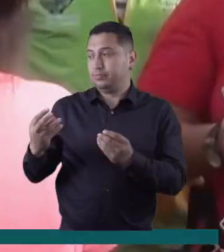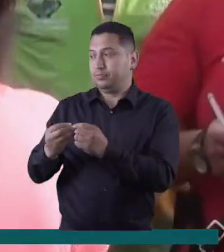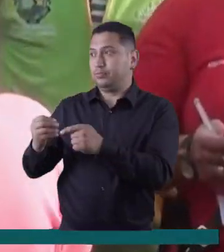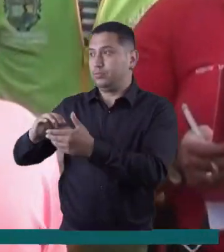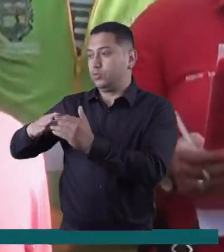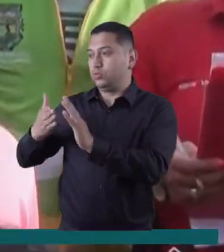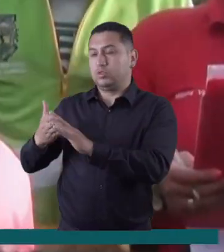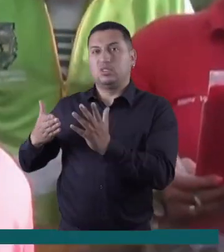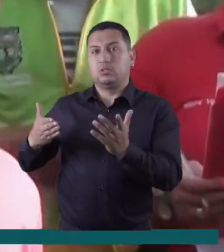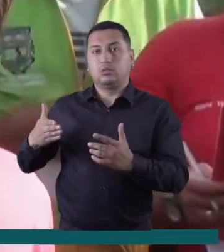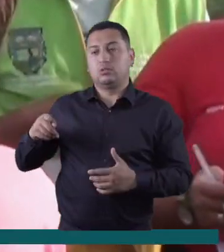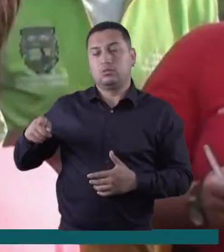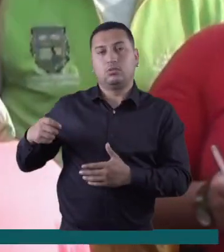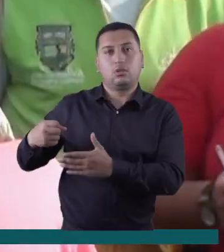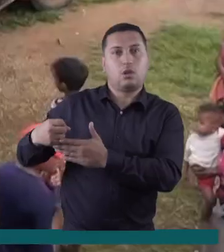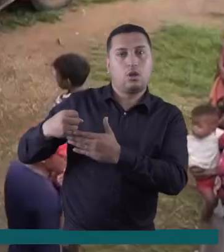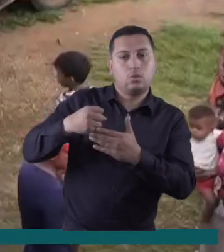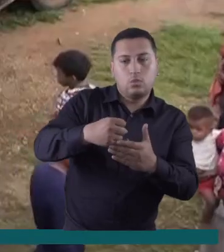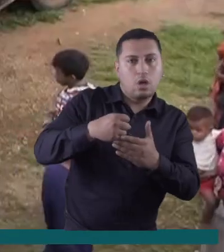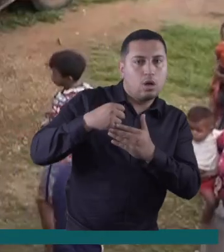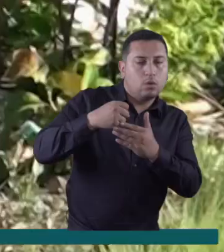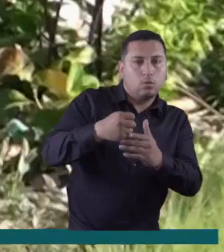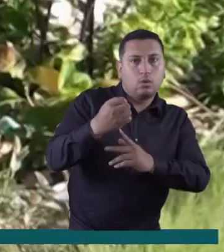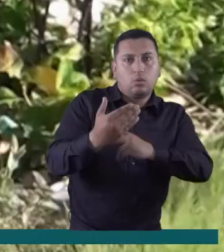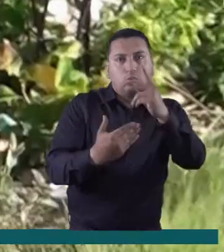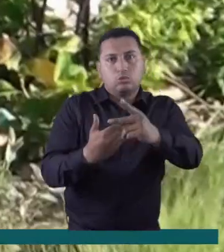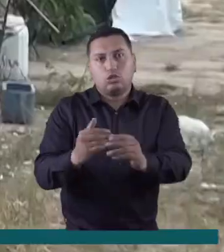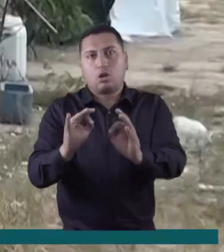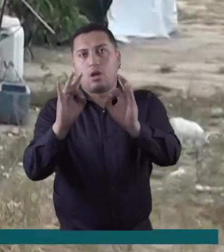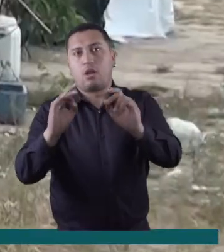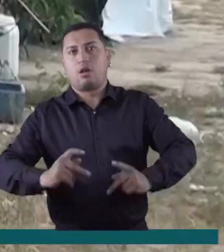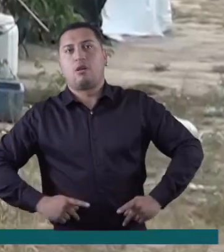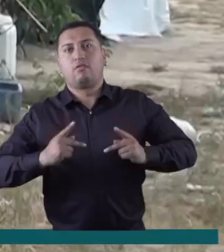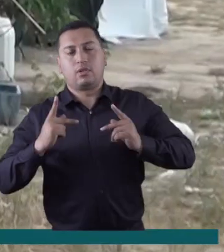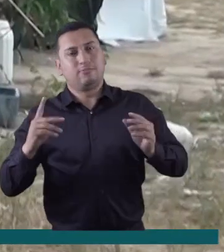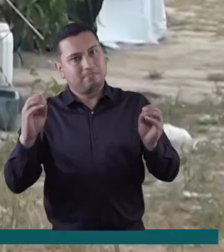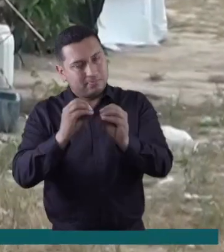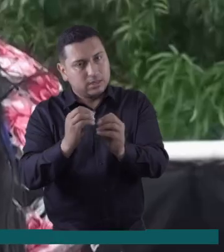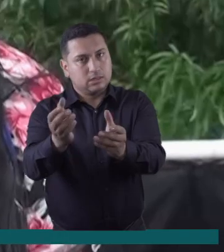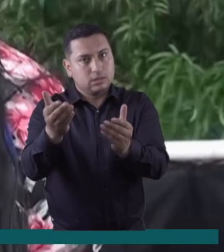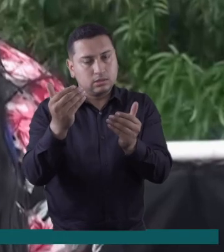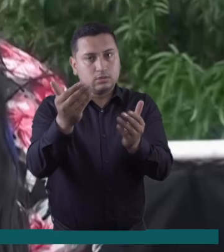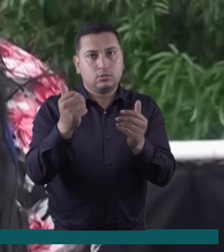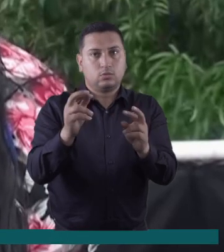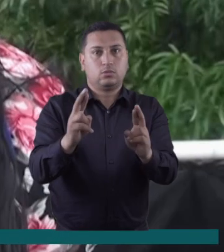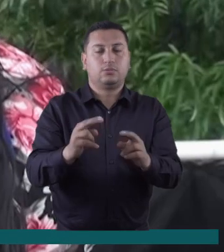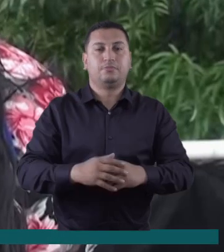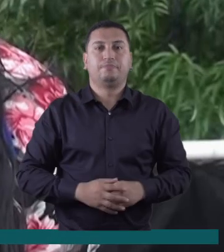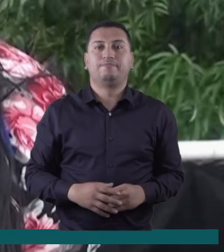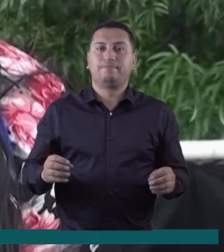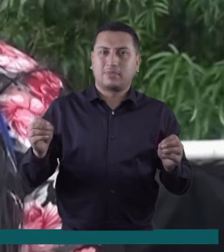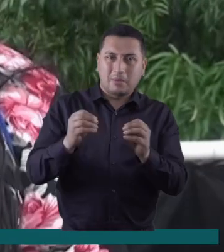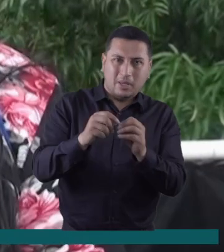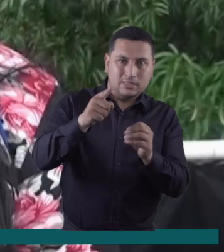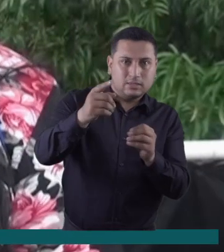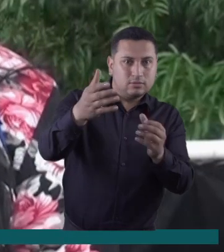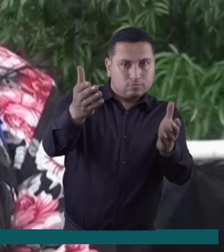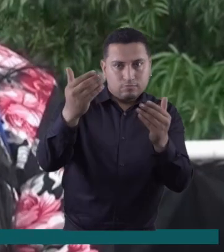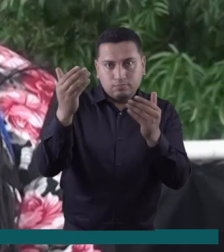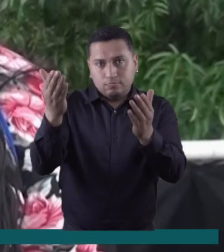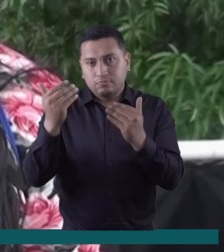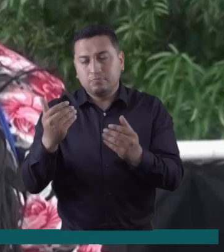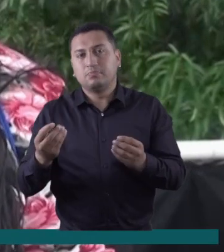Amorúa espera que las ayudas y proyectos para mejorar su calidad de vida sigan llegando. Más seguido y para